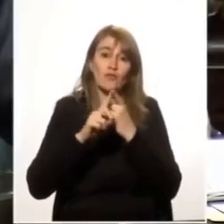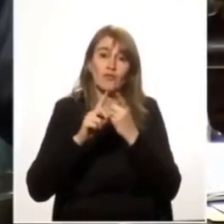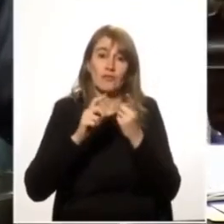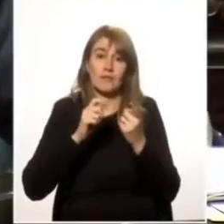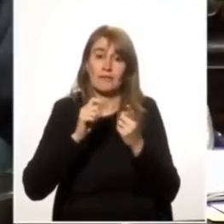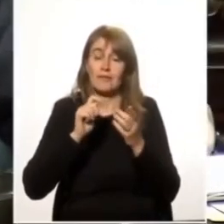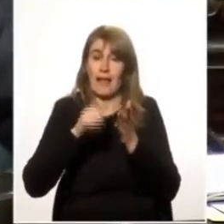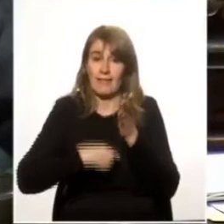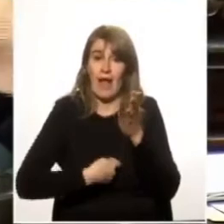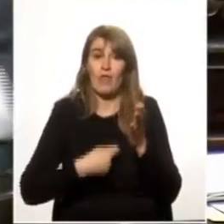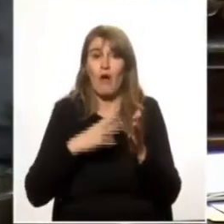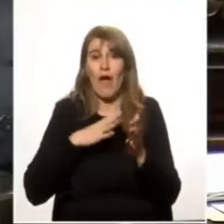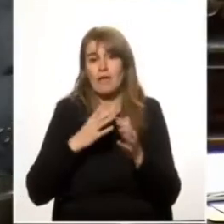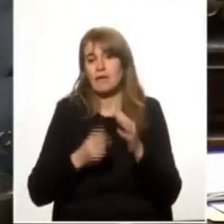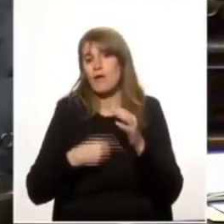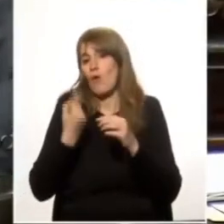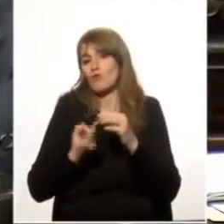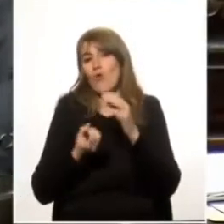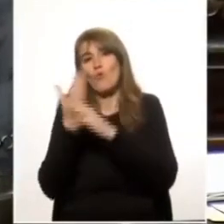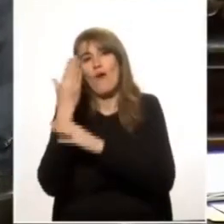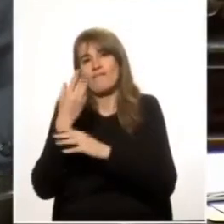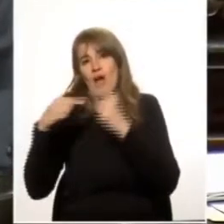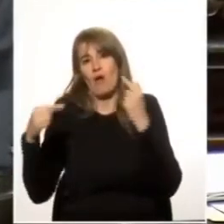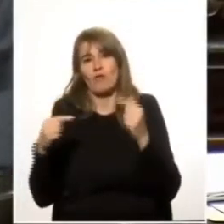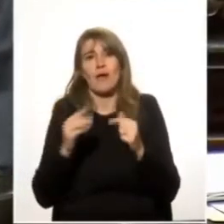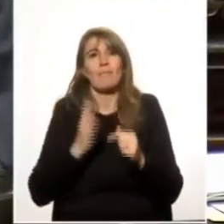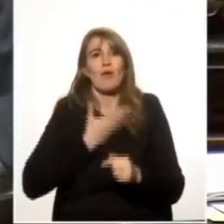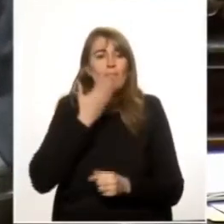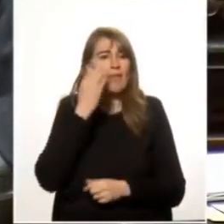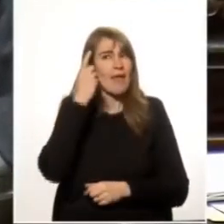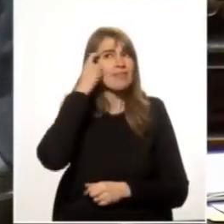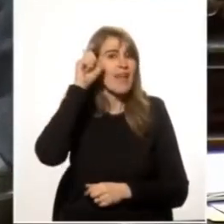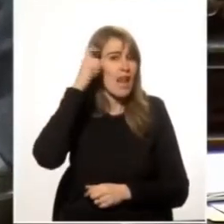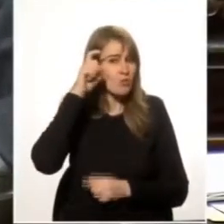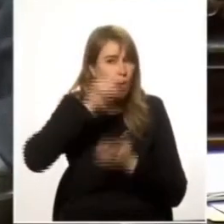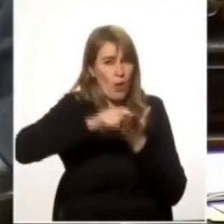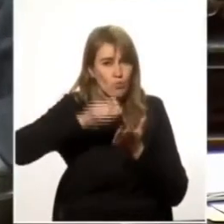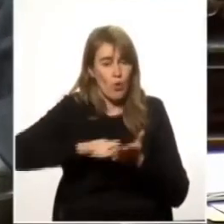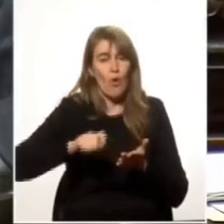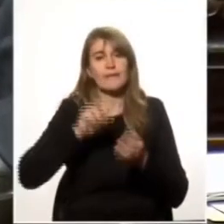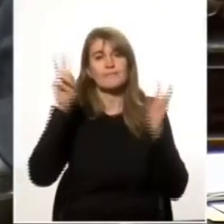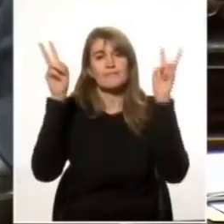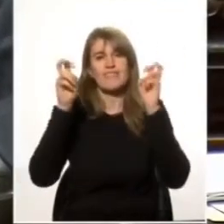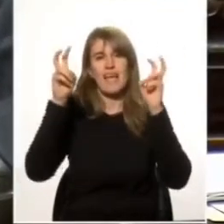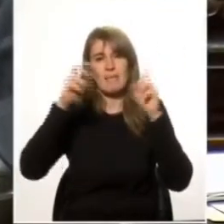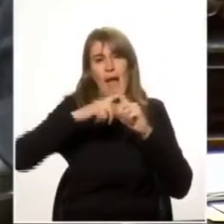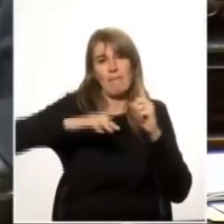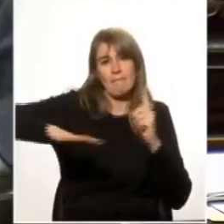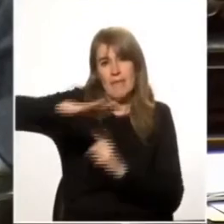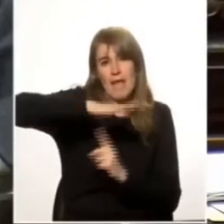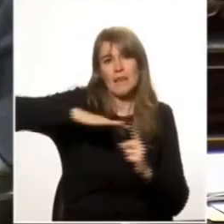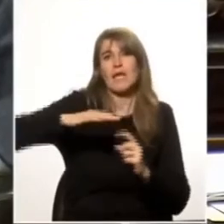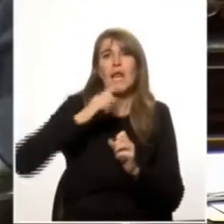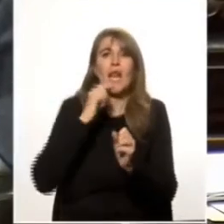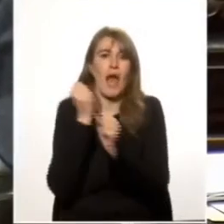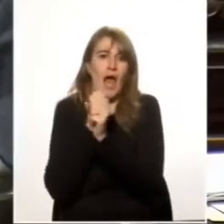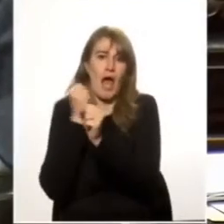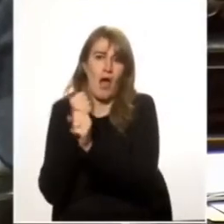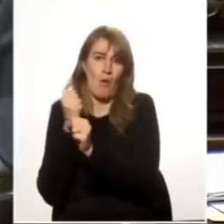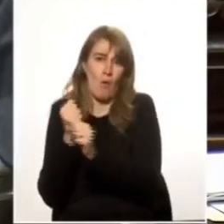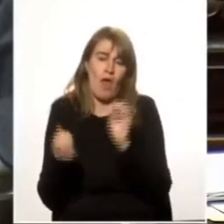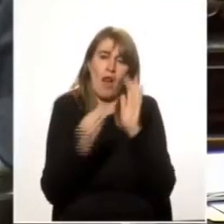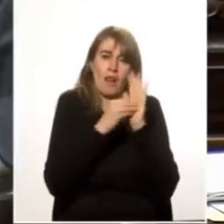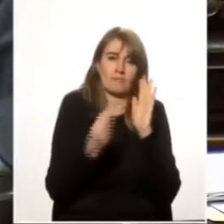a nuevas materias como propiedad intelectual temas ambientales y laborales y